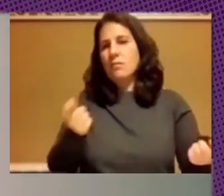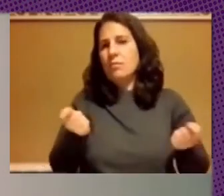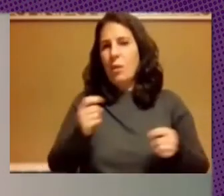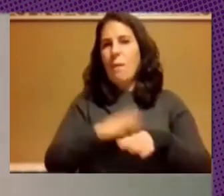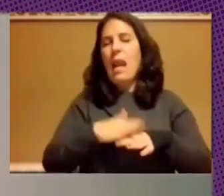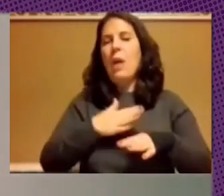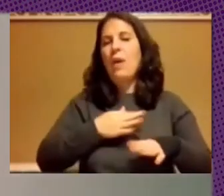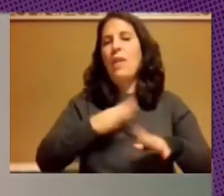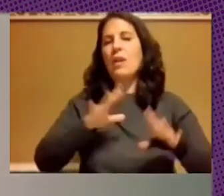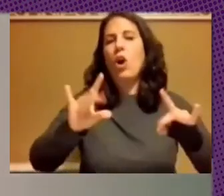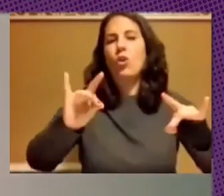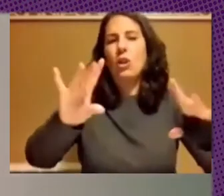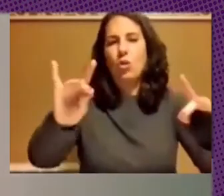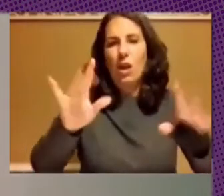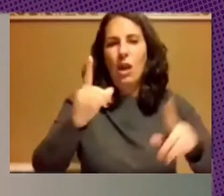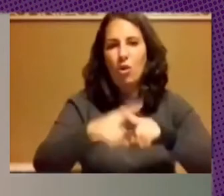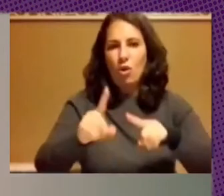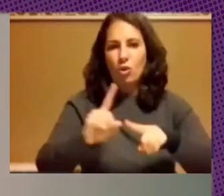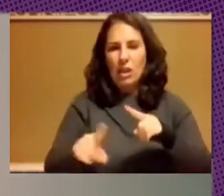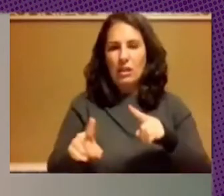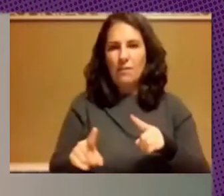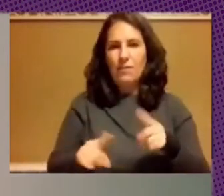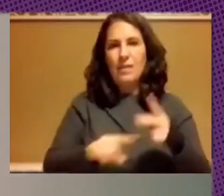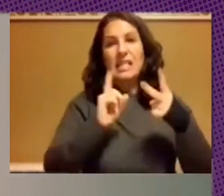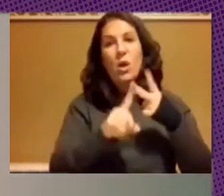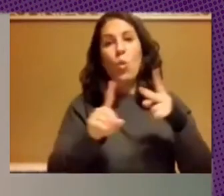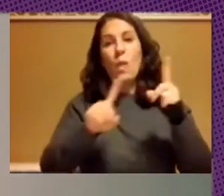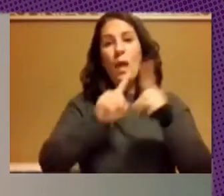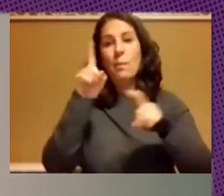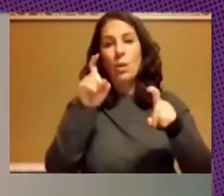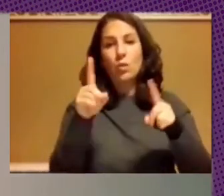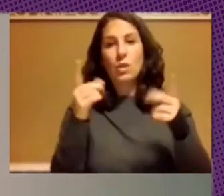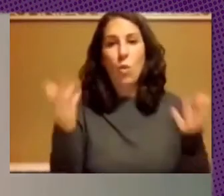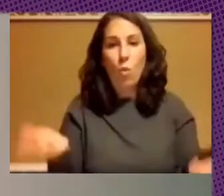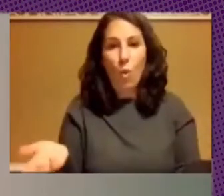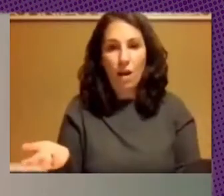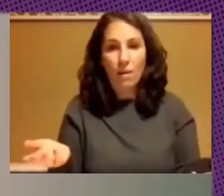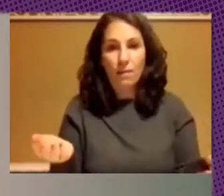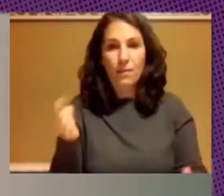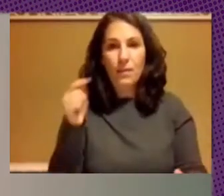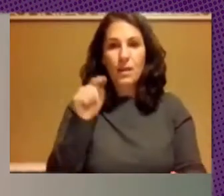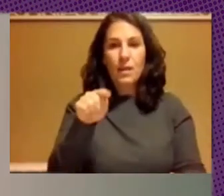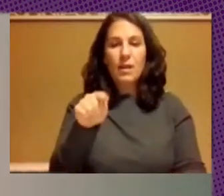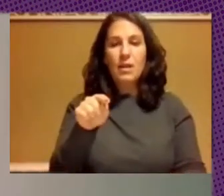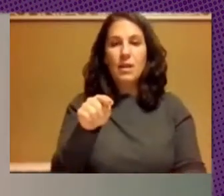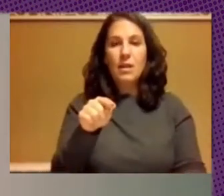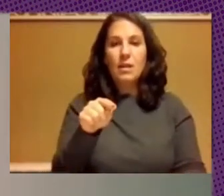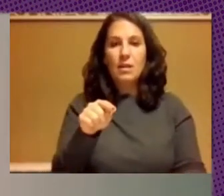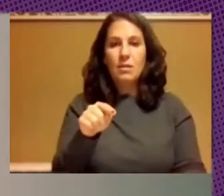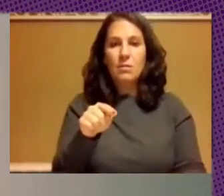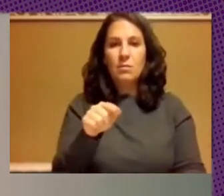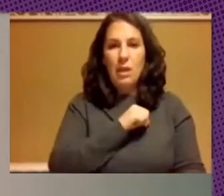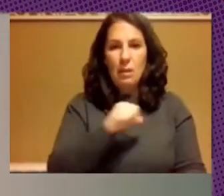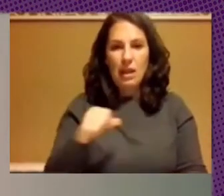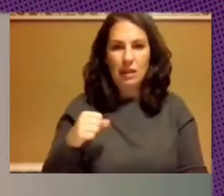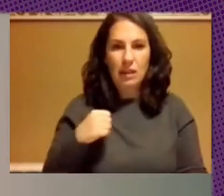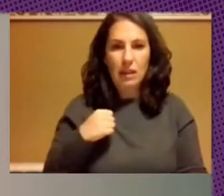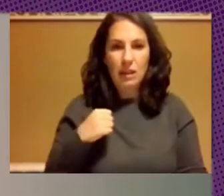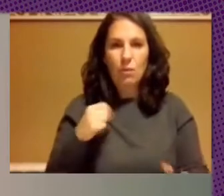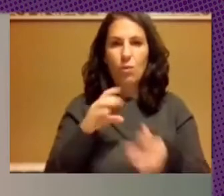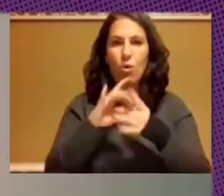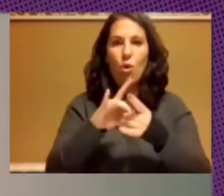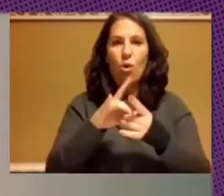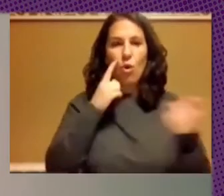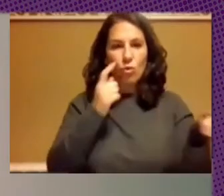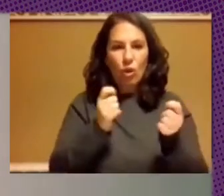cosas y ahora entonces la segunda pregunta que se depende de esto es en un ambiente totalmente privativo donde casi no tengo control de ningún